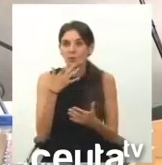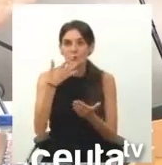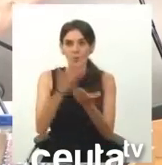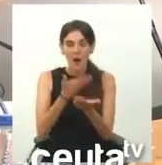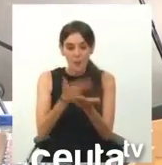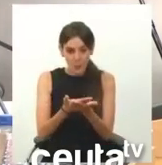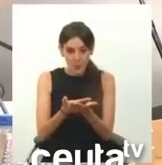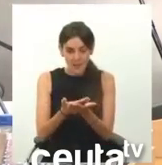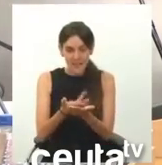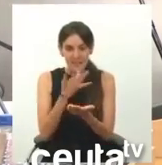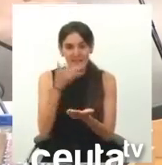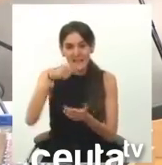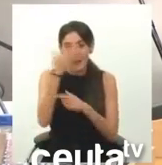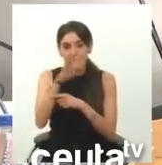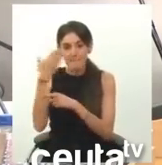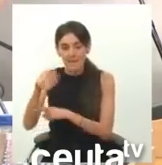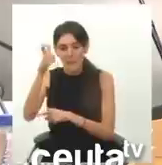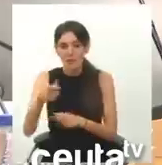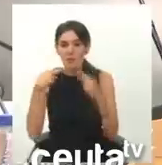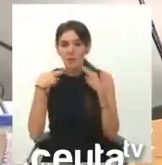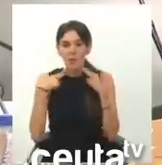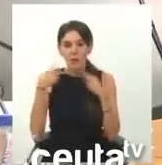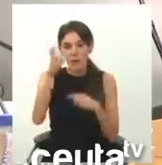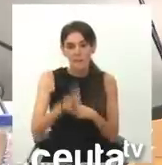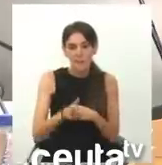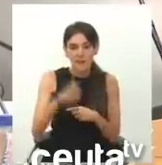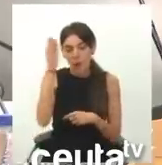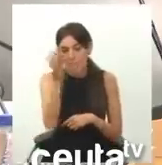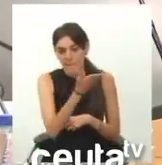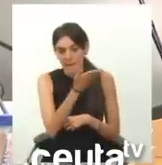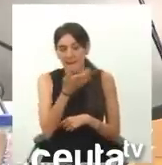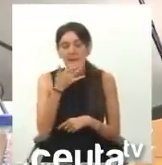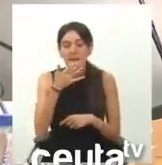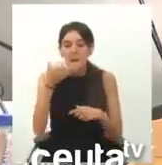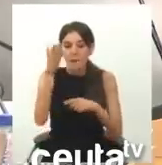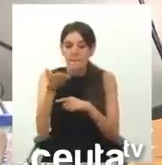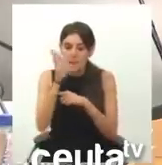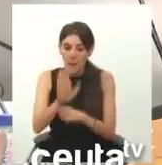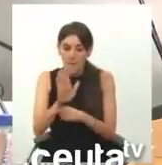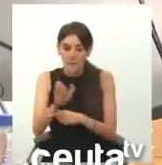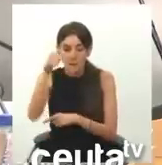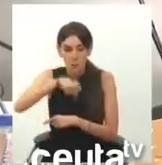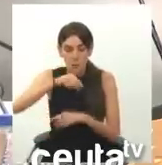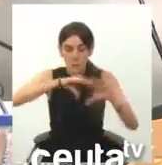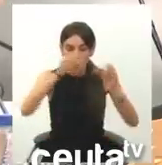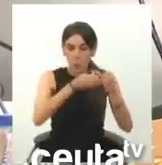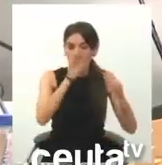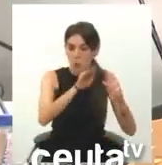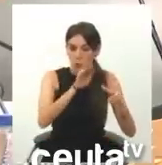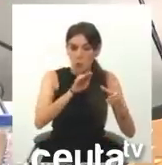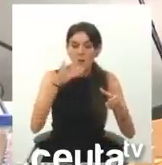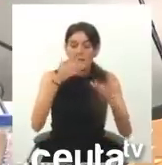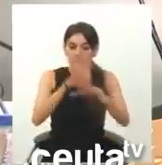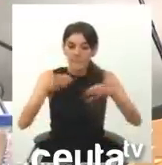una propuesta que ha presentado la diputada, la locutora barra diputada de su grupo en el Parlamento